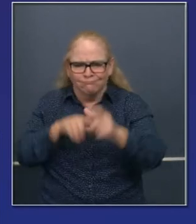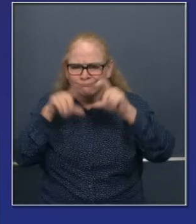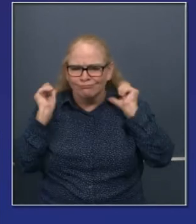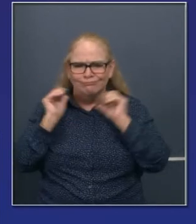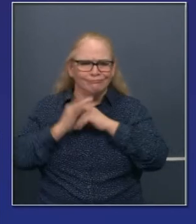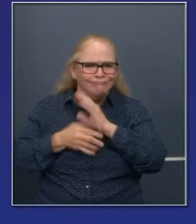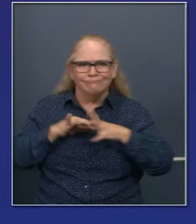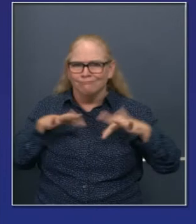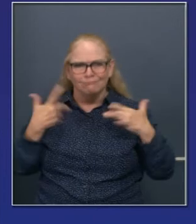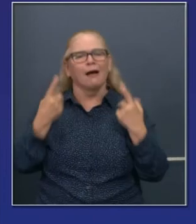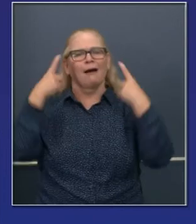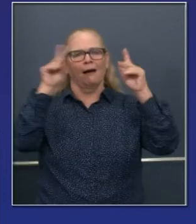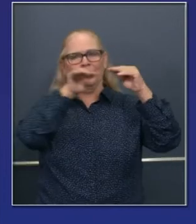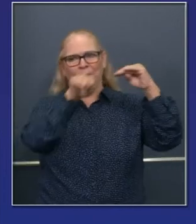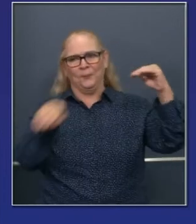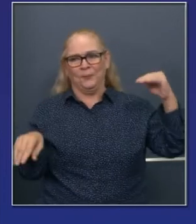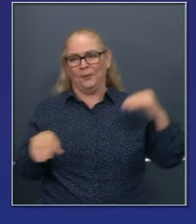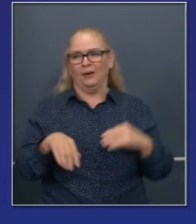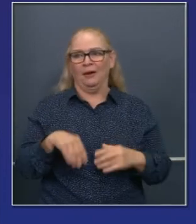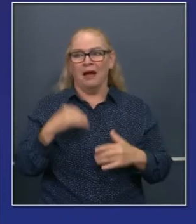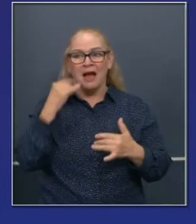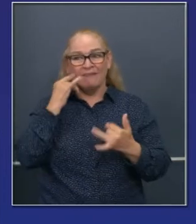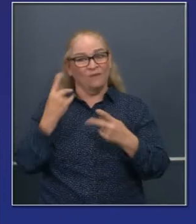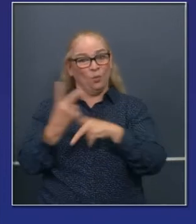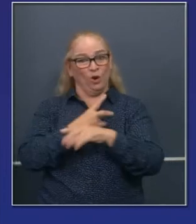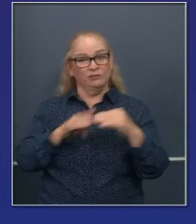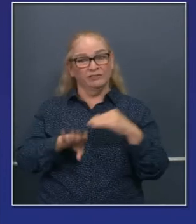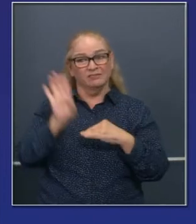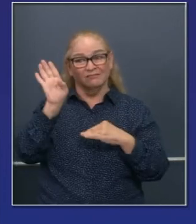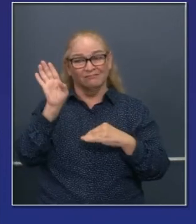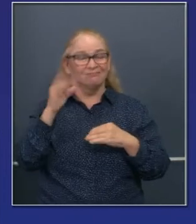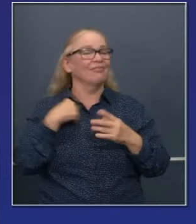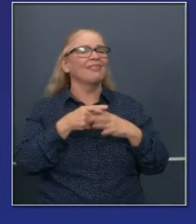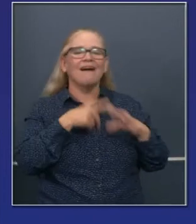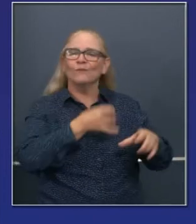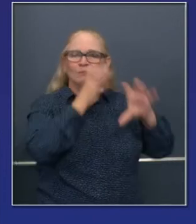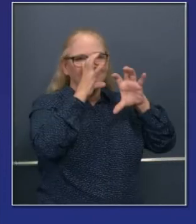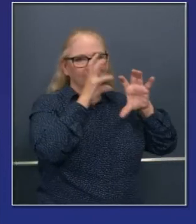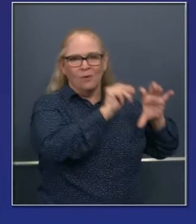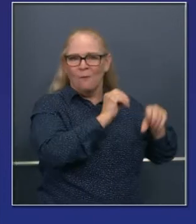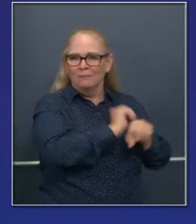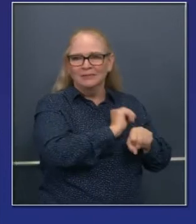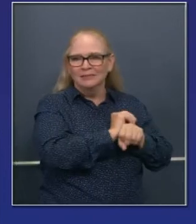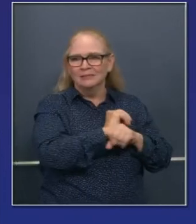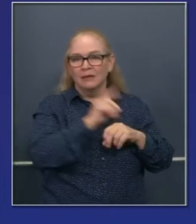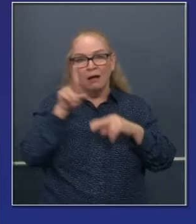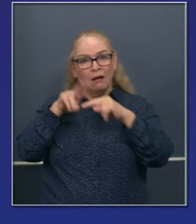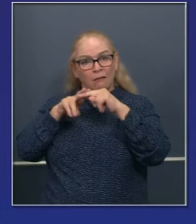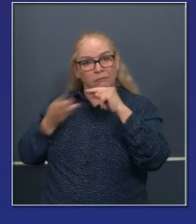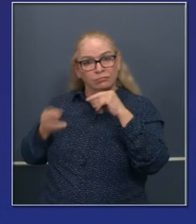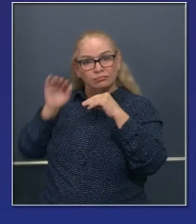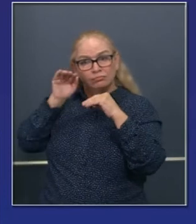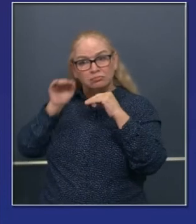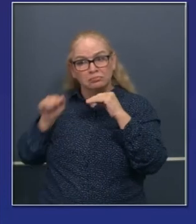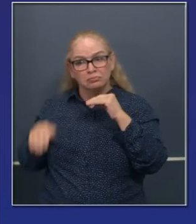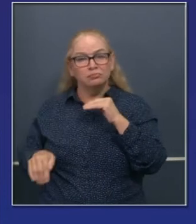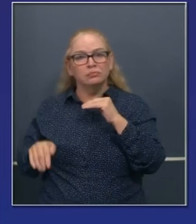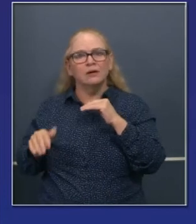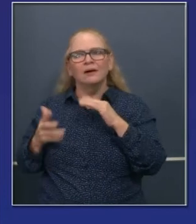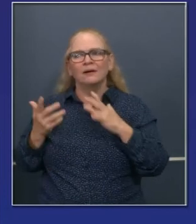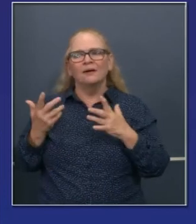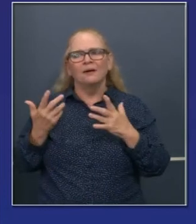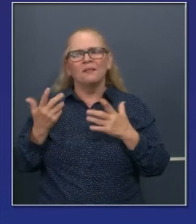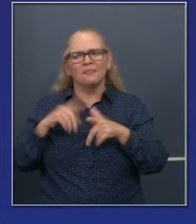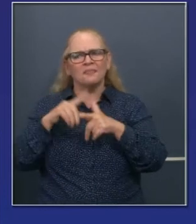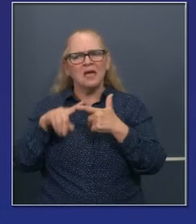hemos terminado y le damos la vuelta a lo que estábamos haciendo anteriormente. Y ahí es donde tenemos que ser muy cuidadosos y deliberados